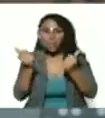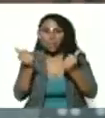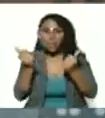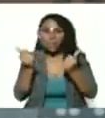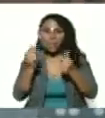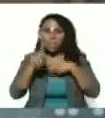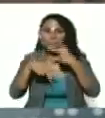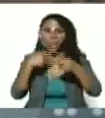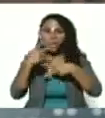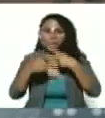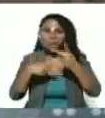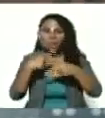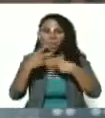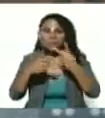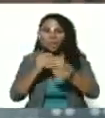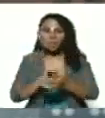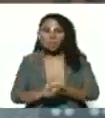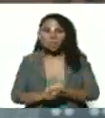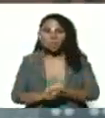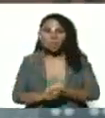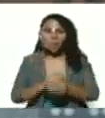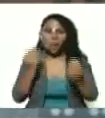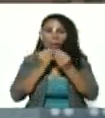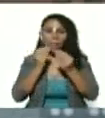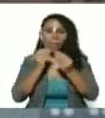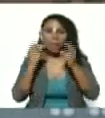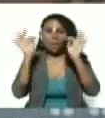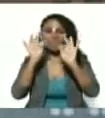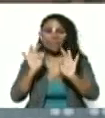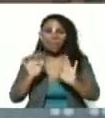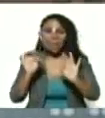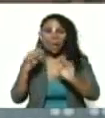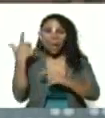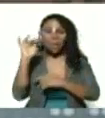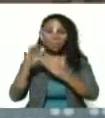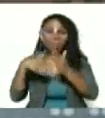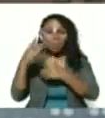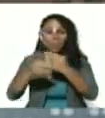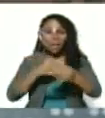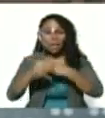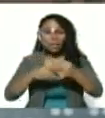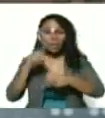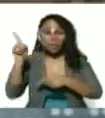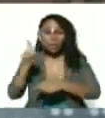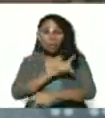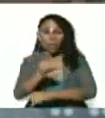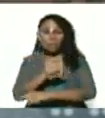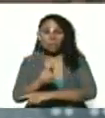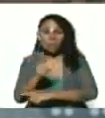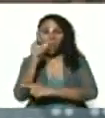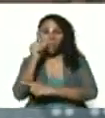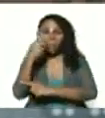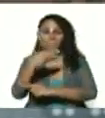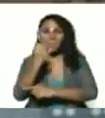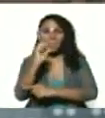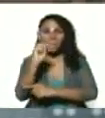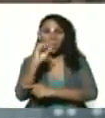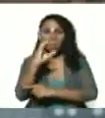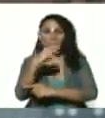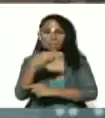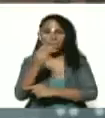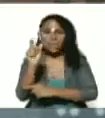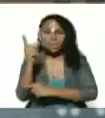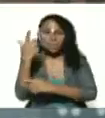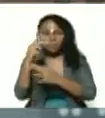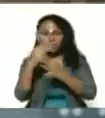político, como la figura que después existió en el plan Cóndor, en la dictadura de Pinochet, de Videla, etcétera, etcétera.